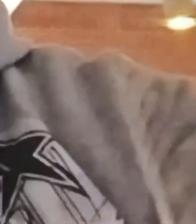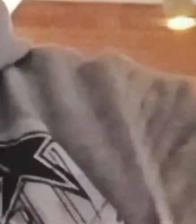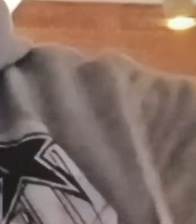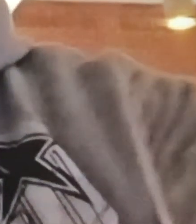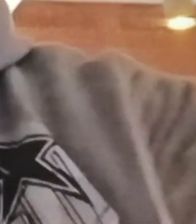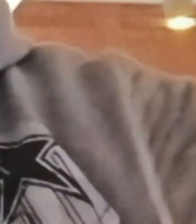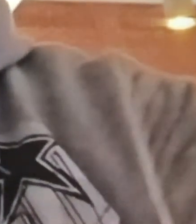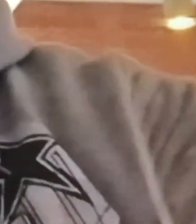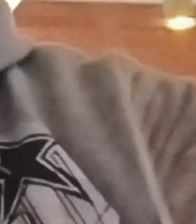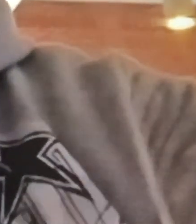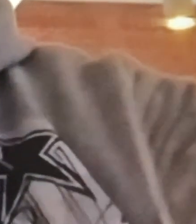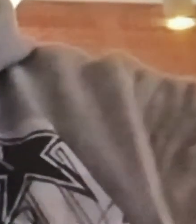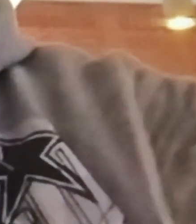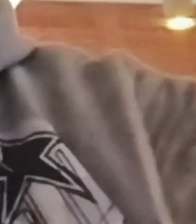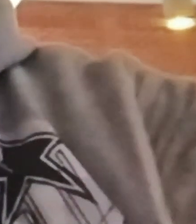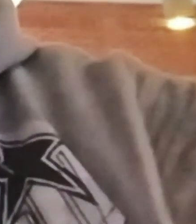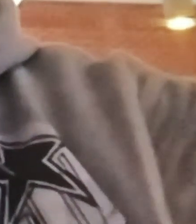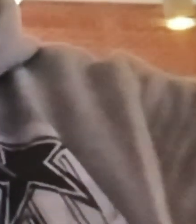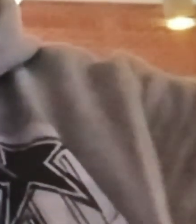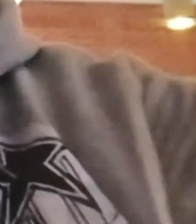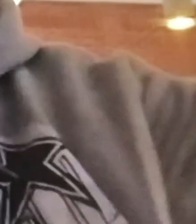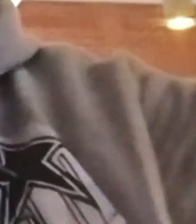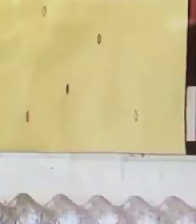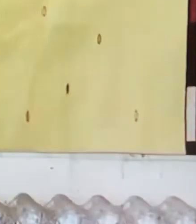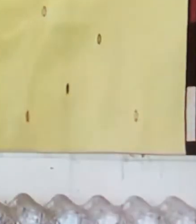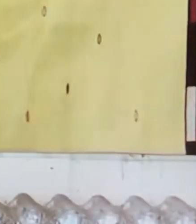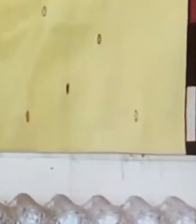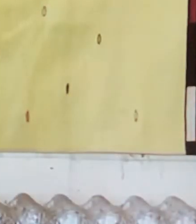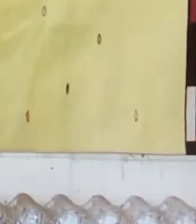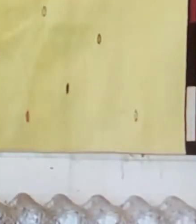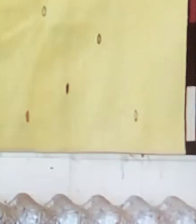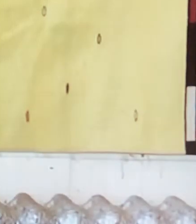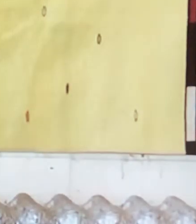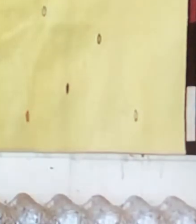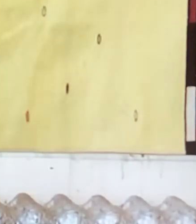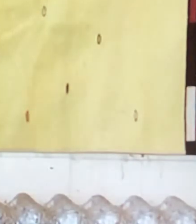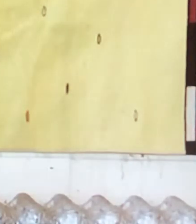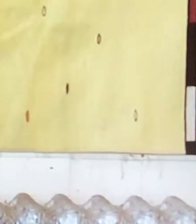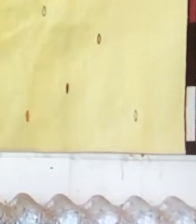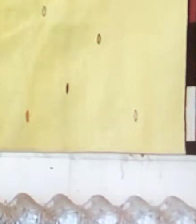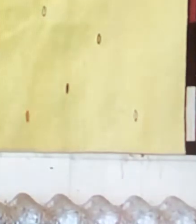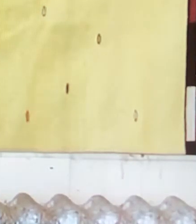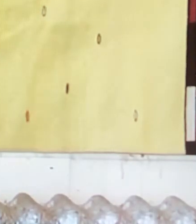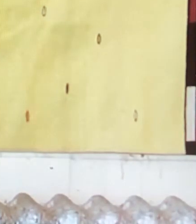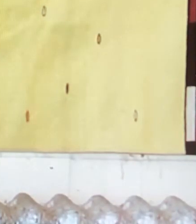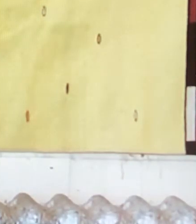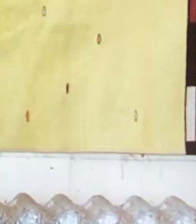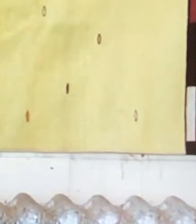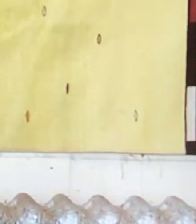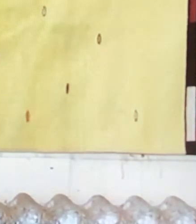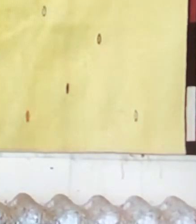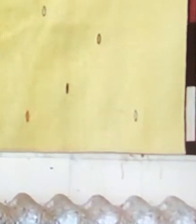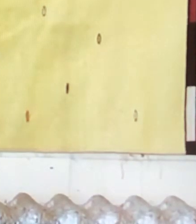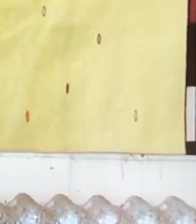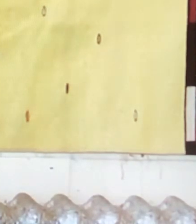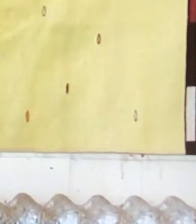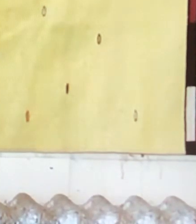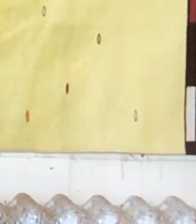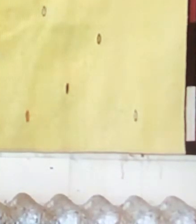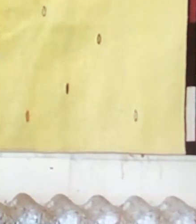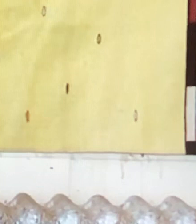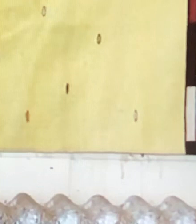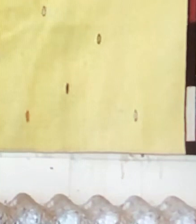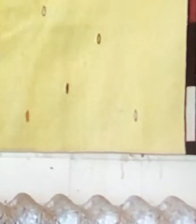los medios de volver a regresar a los Estados Unidos. Creciendo yo siempre me sentía invisible, me sentía sola,